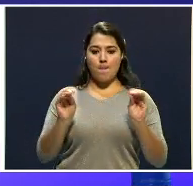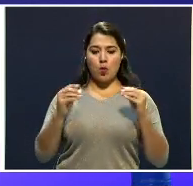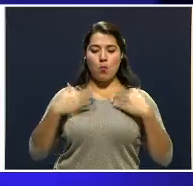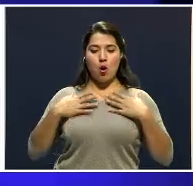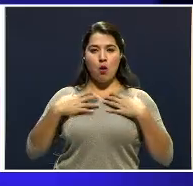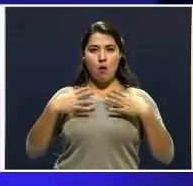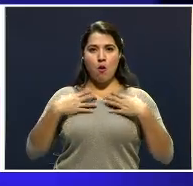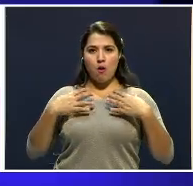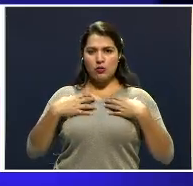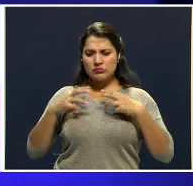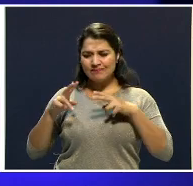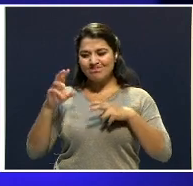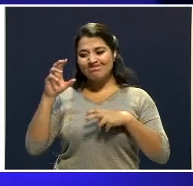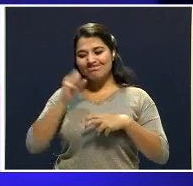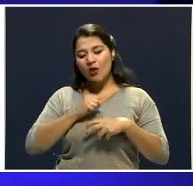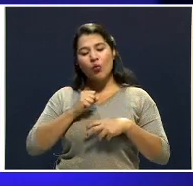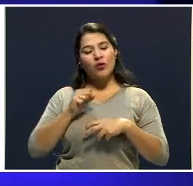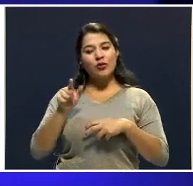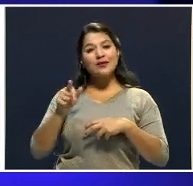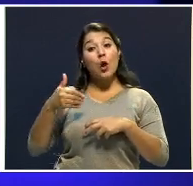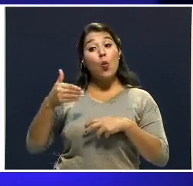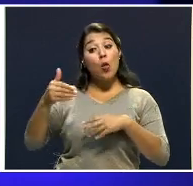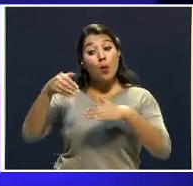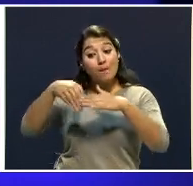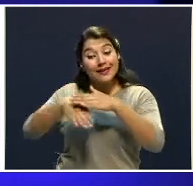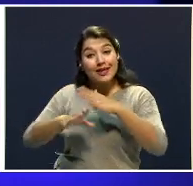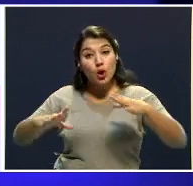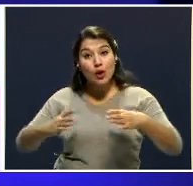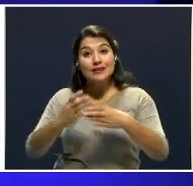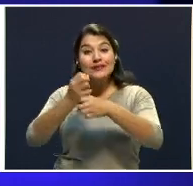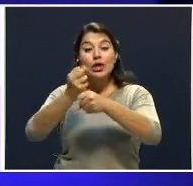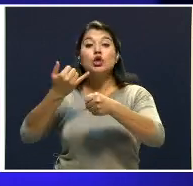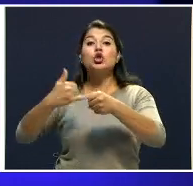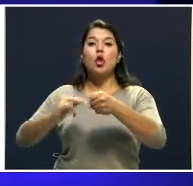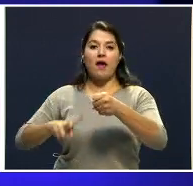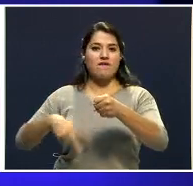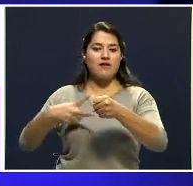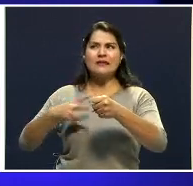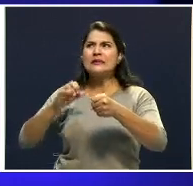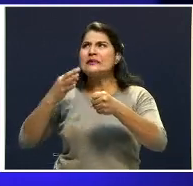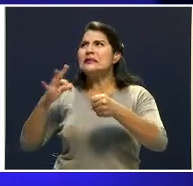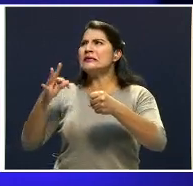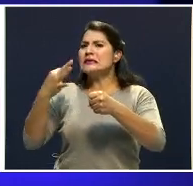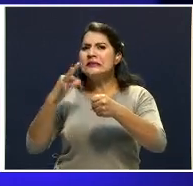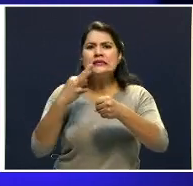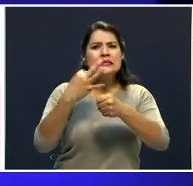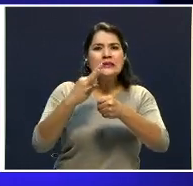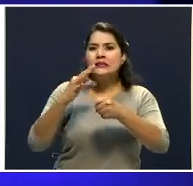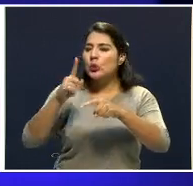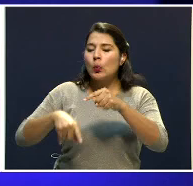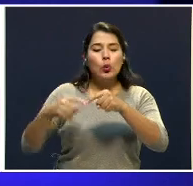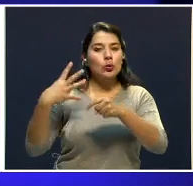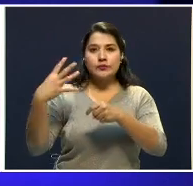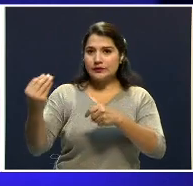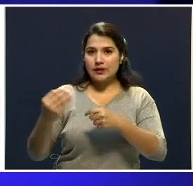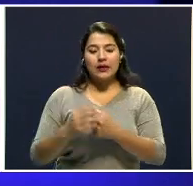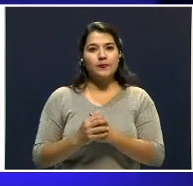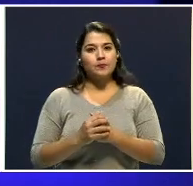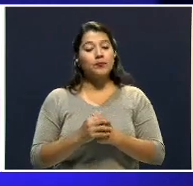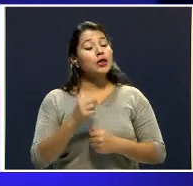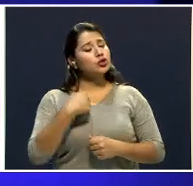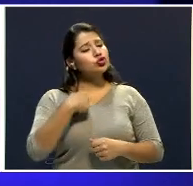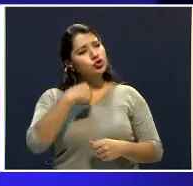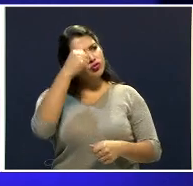Empieza una investigación judicial, yo recuerdo una amplísima cobertura en todos los medios nacionales de